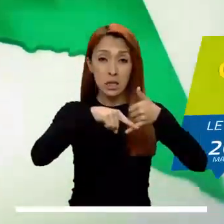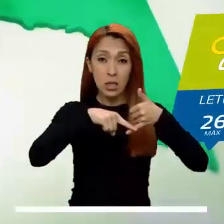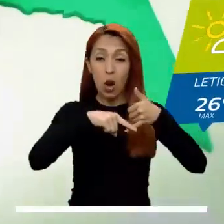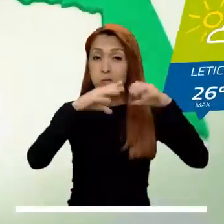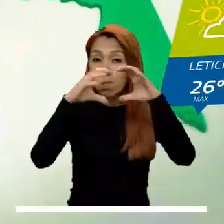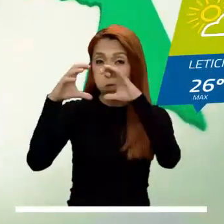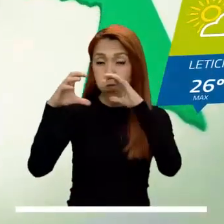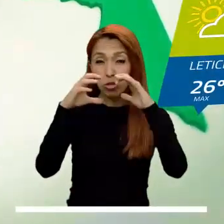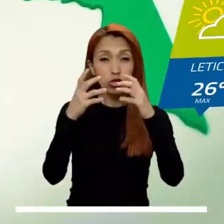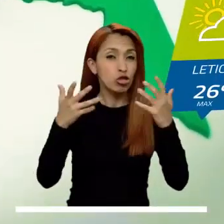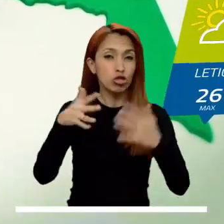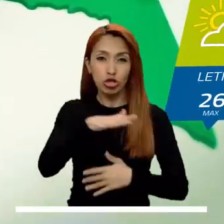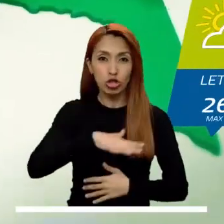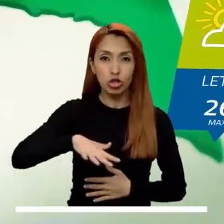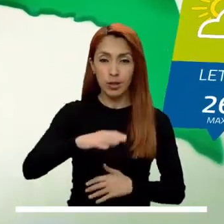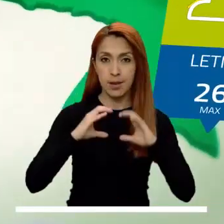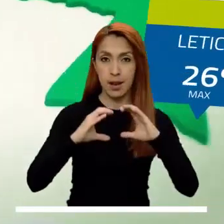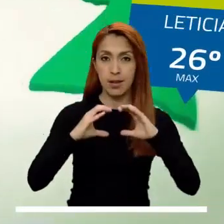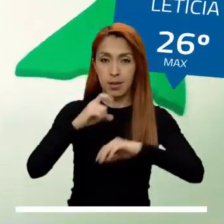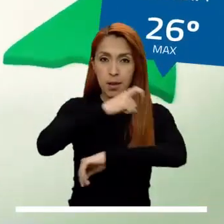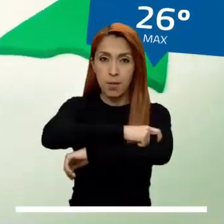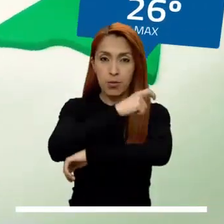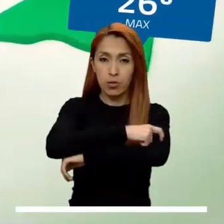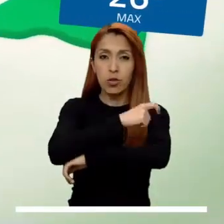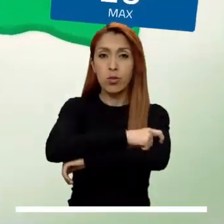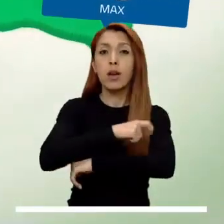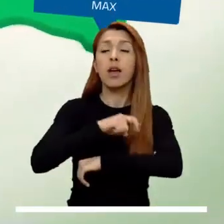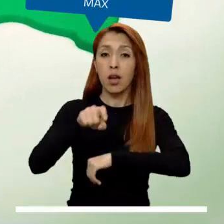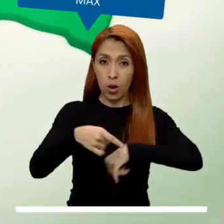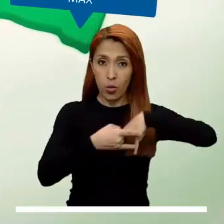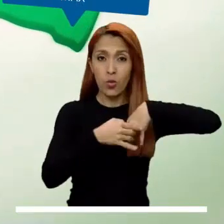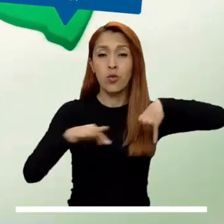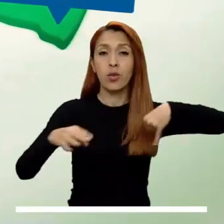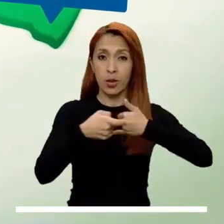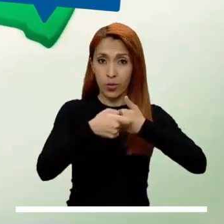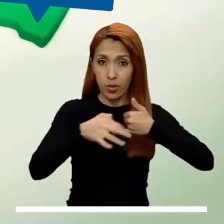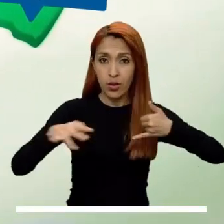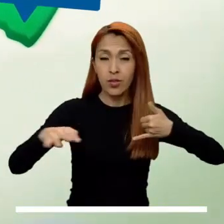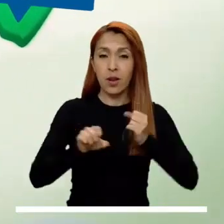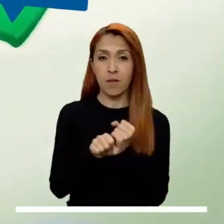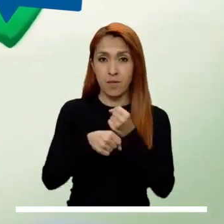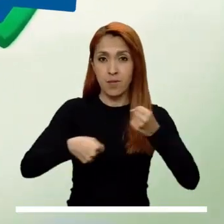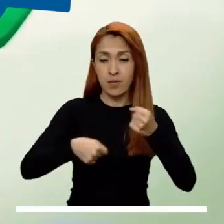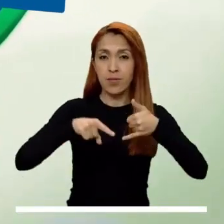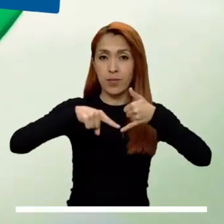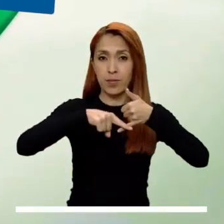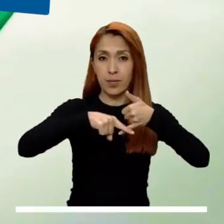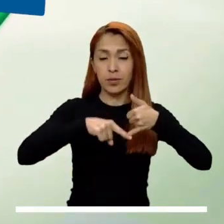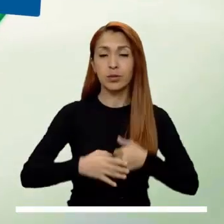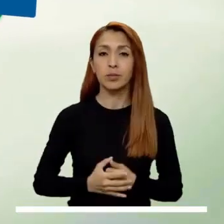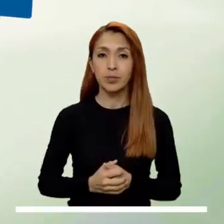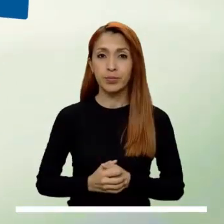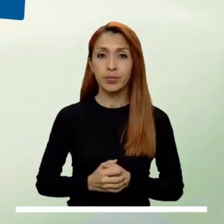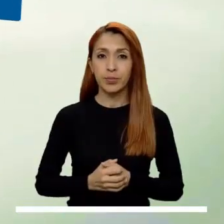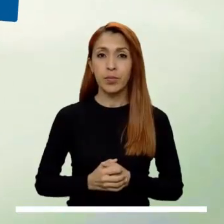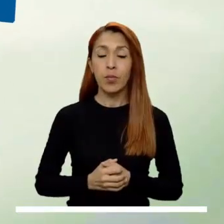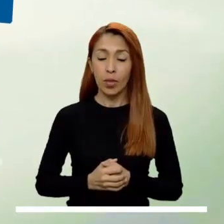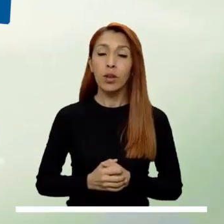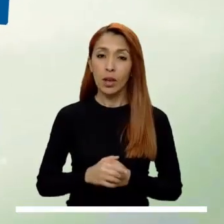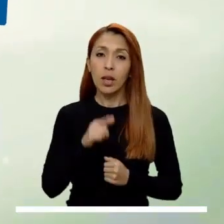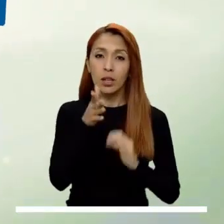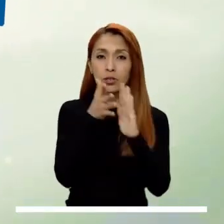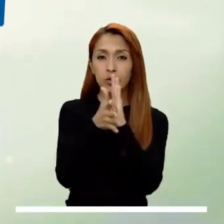pluviosidad de la Amazonía la podremos observar en Caquetá, Putumayo, Guainía, Guaviare, Baupés y